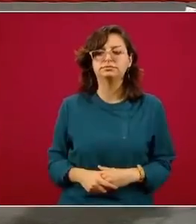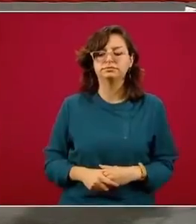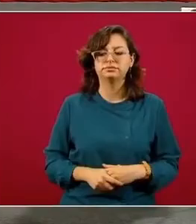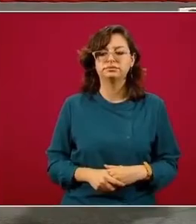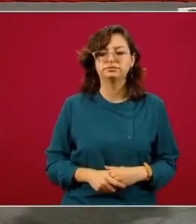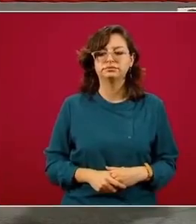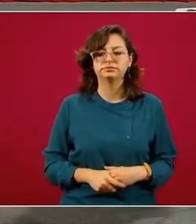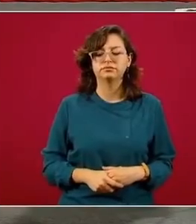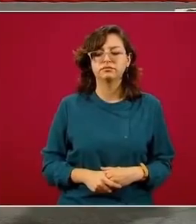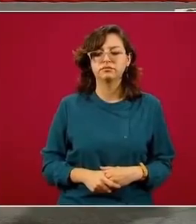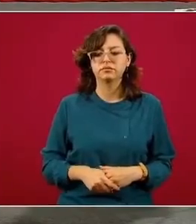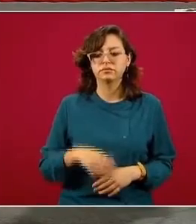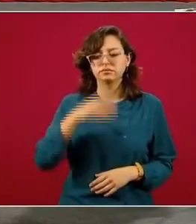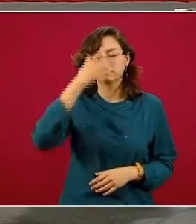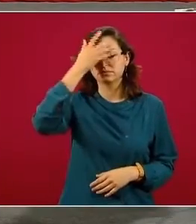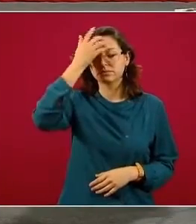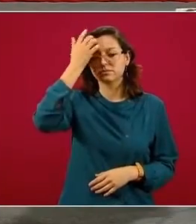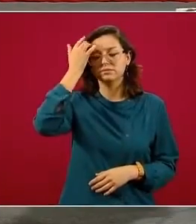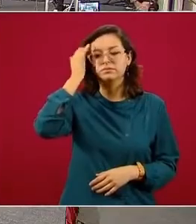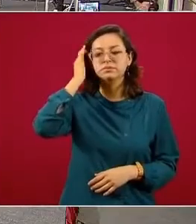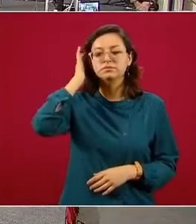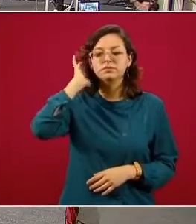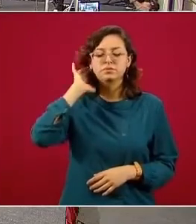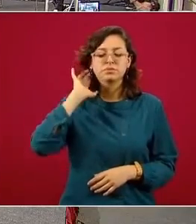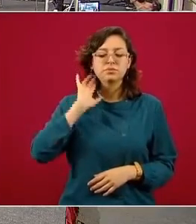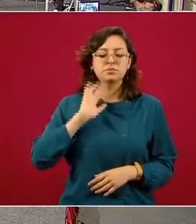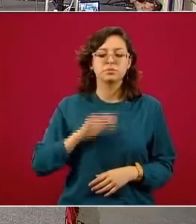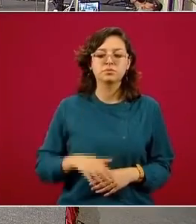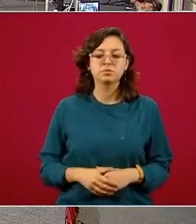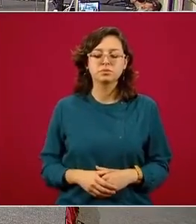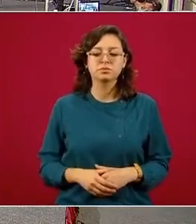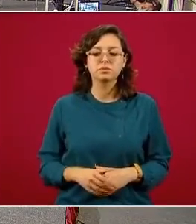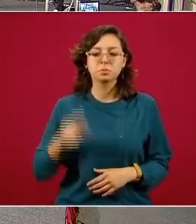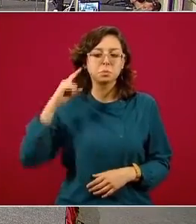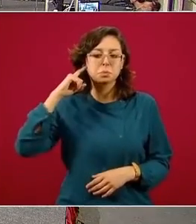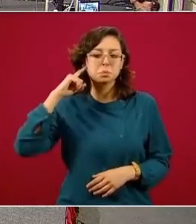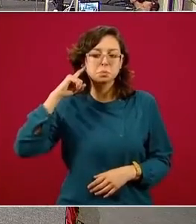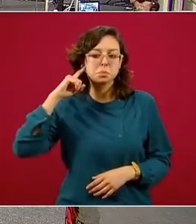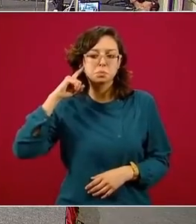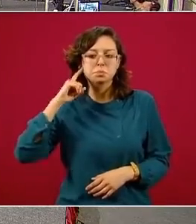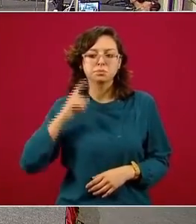¿Hay alguna fotografía del país